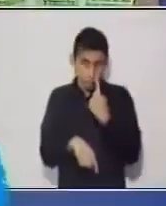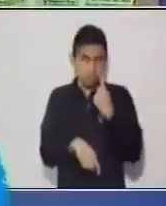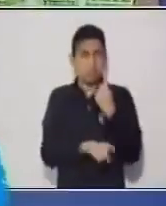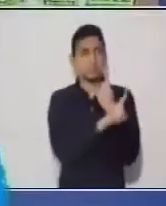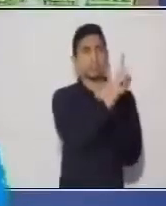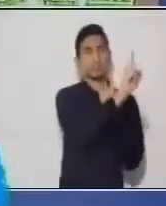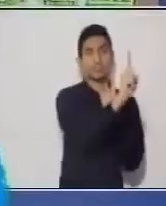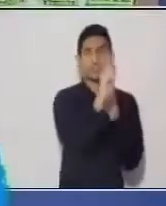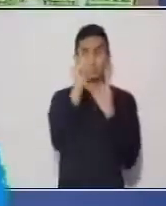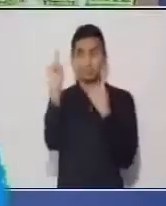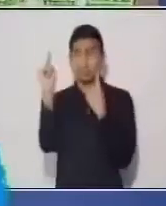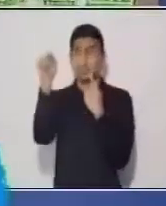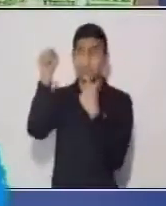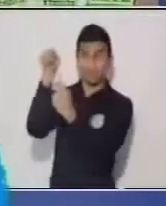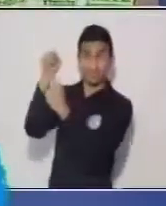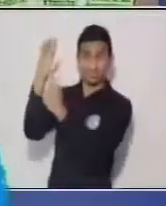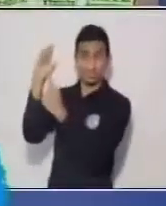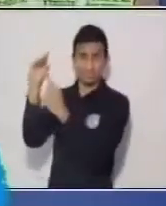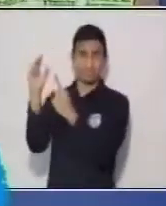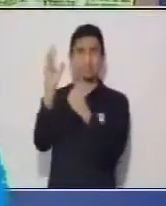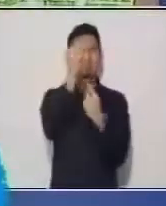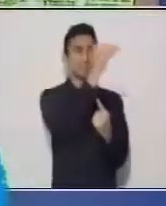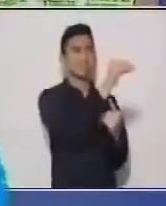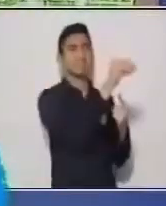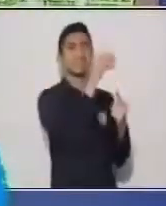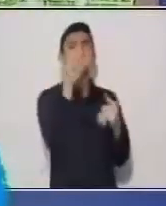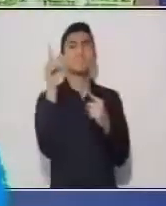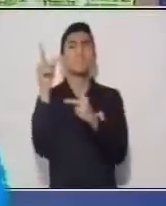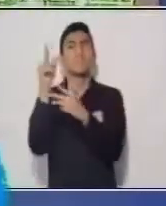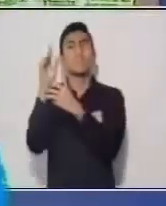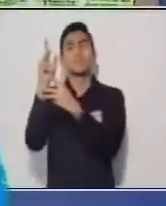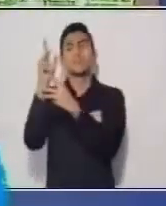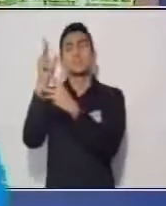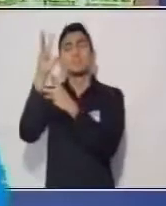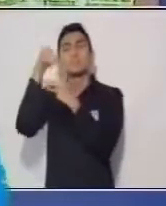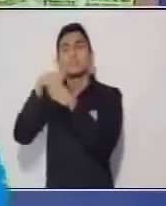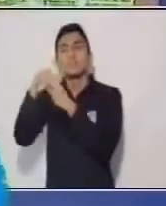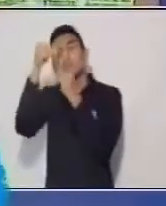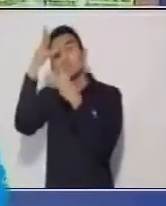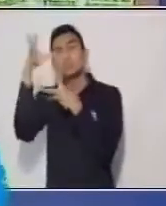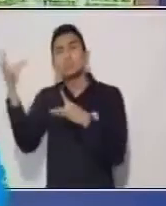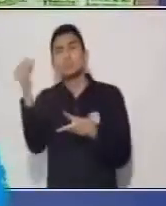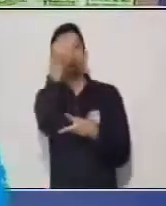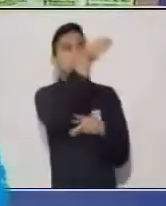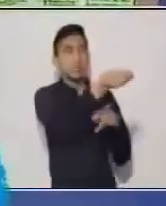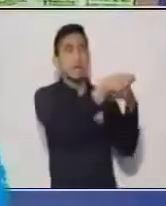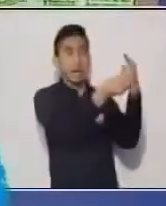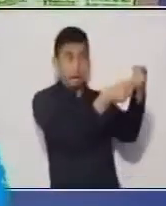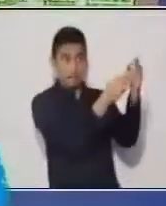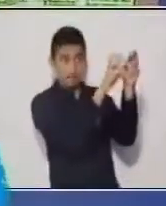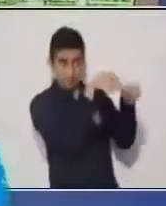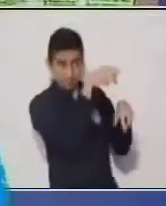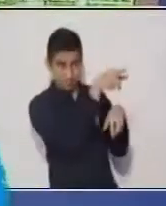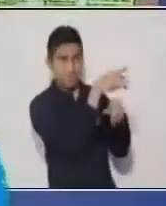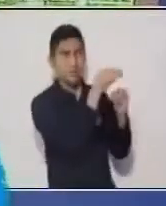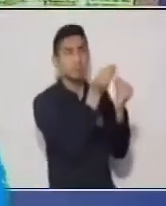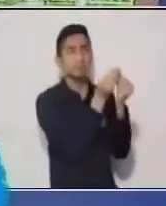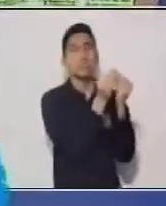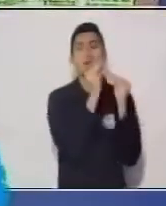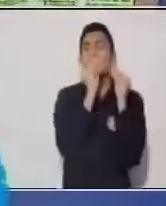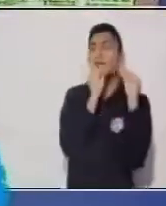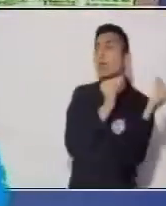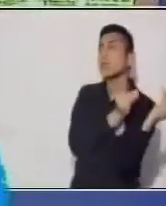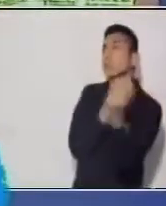de las narraciones. Es decir, reproducir lo que la otra persona está diciendo y hacer un